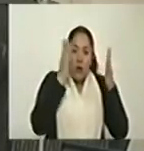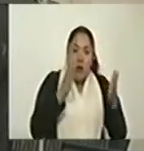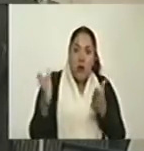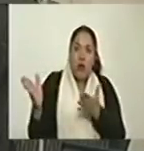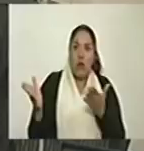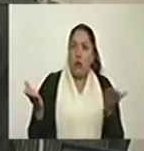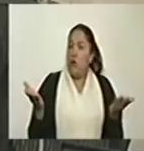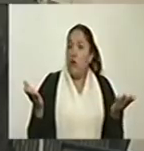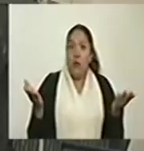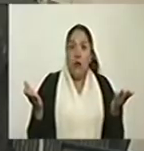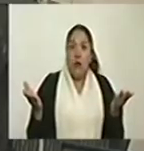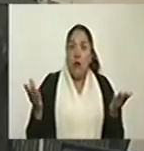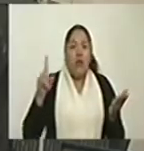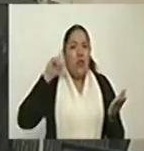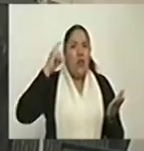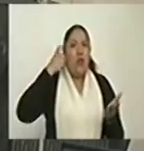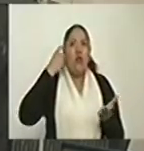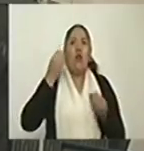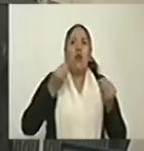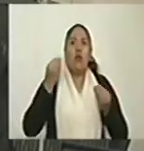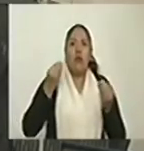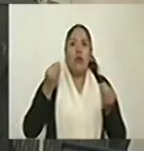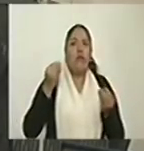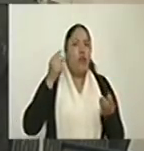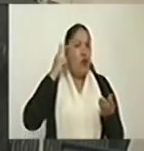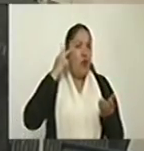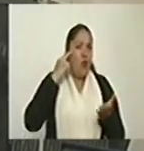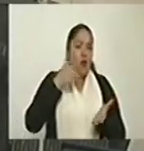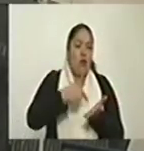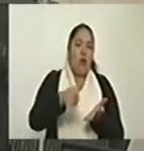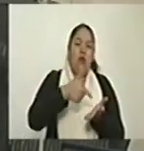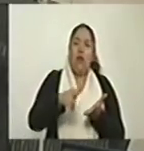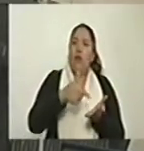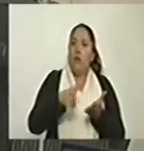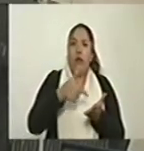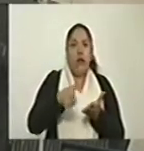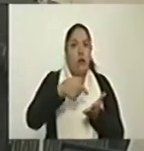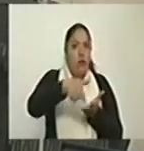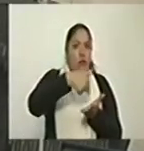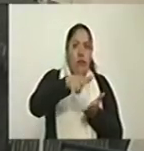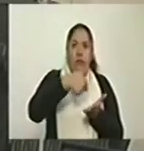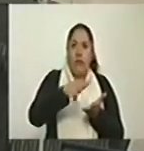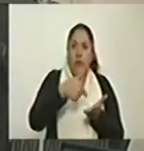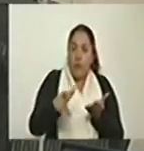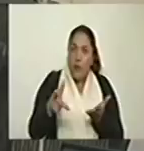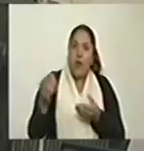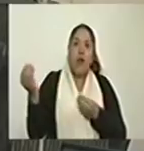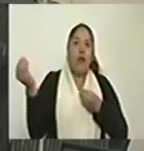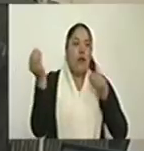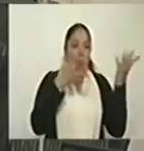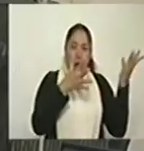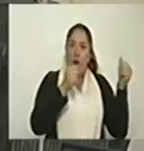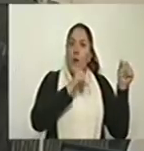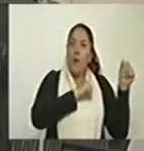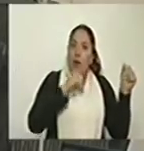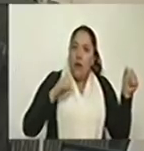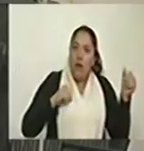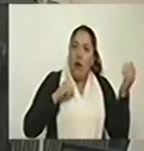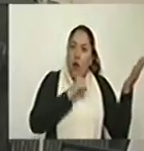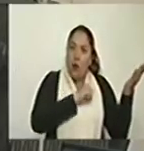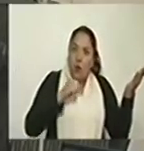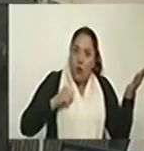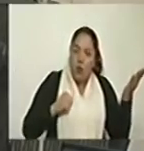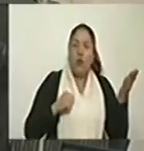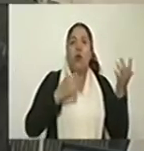nada? El Estado lo único que produce es gastos a duras penas invierte. ¿Por qué no le damos al sector privado la posibilidad